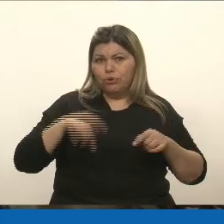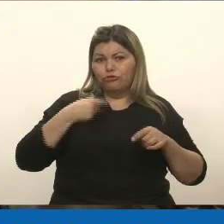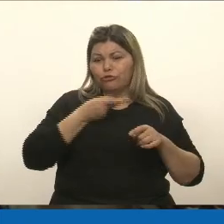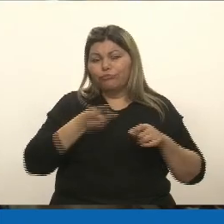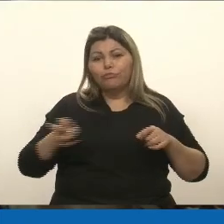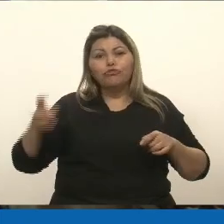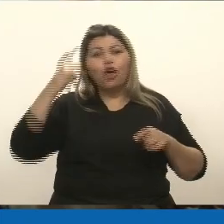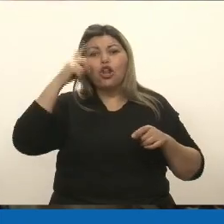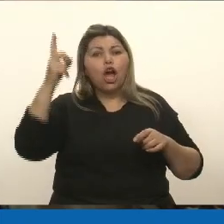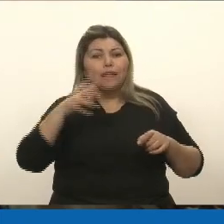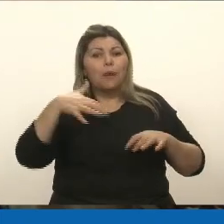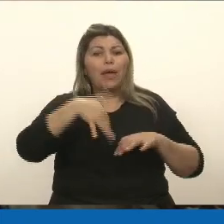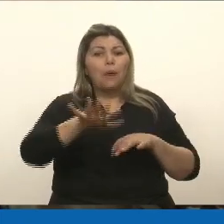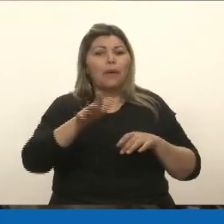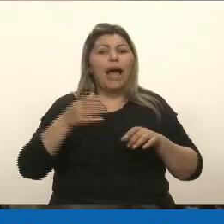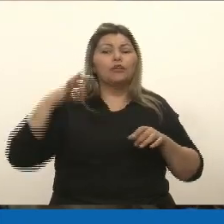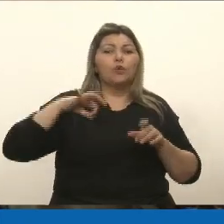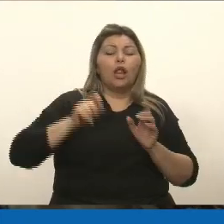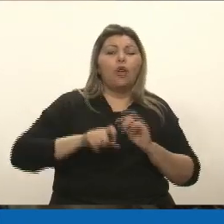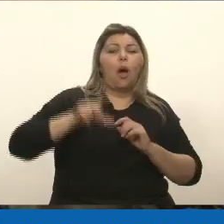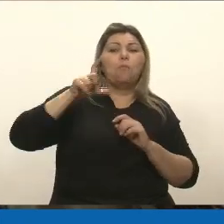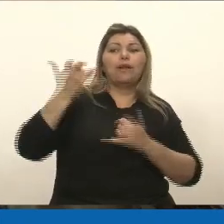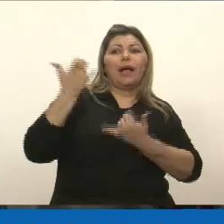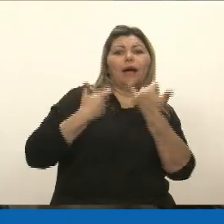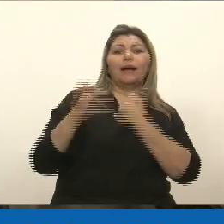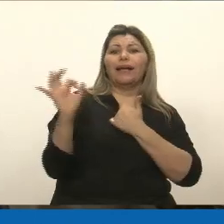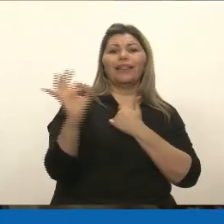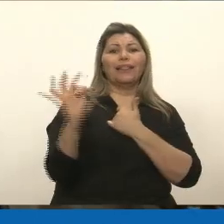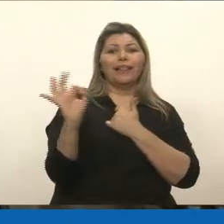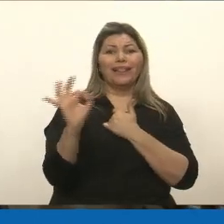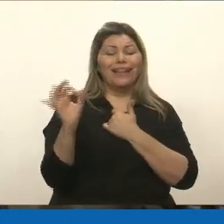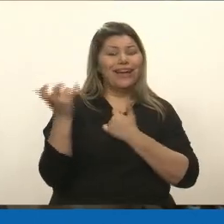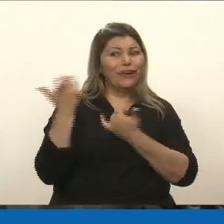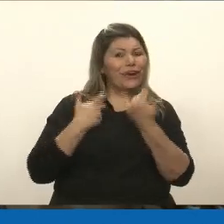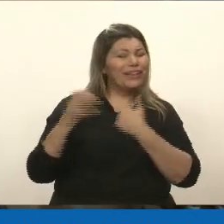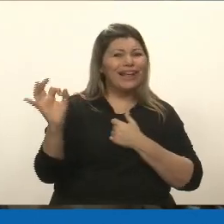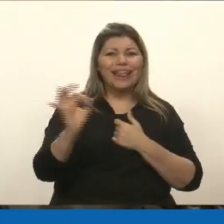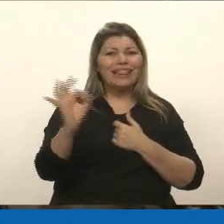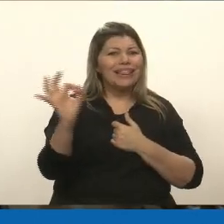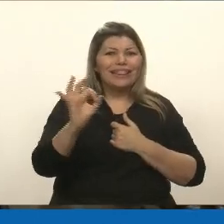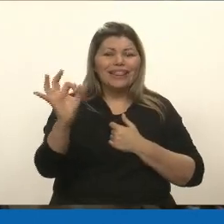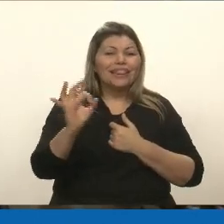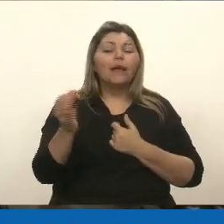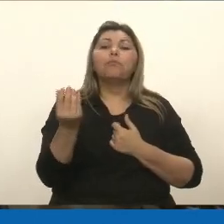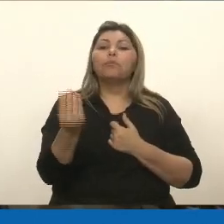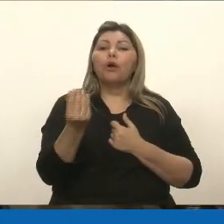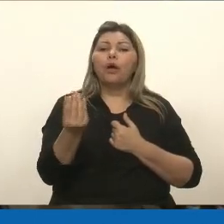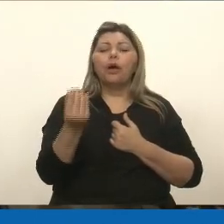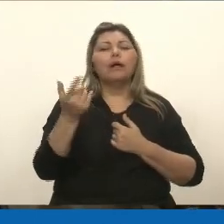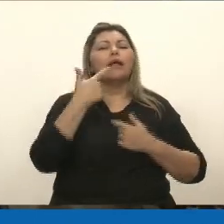aumento de sueldo, porque por supuesto a mí no me lo contaron. No me lo contaron porque